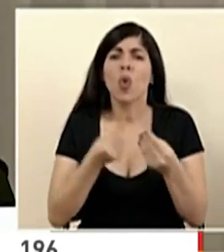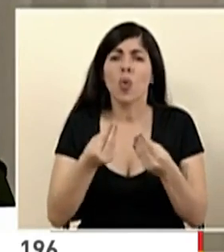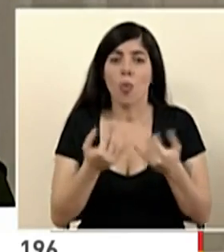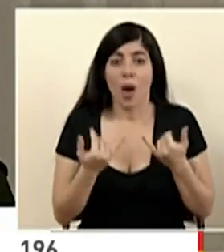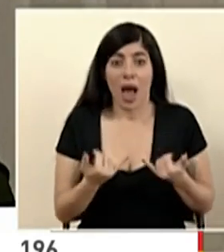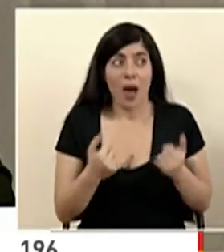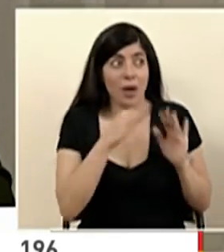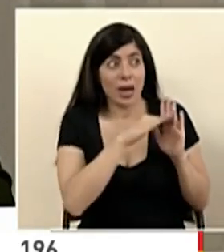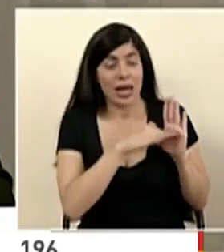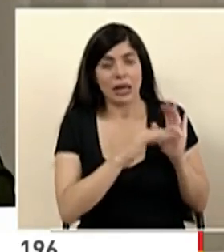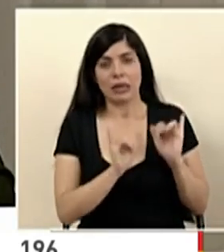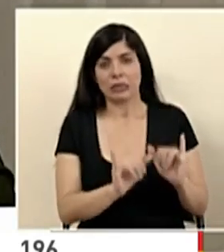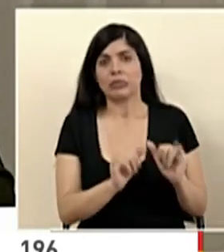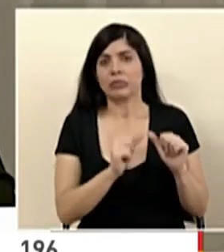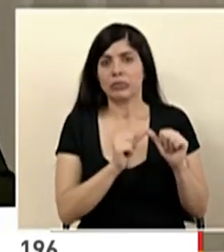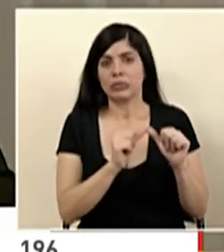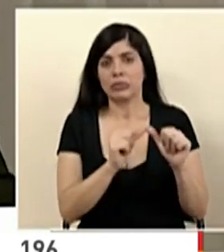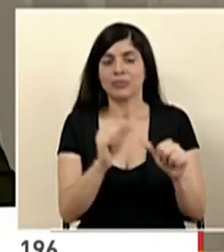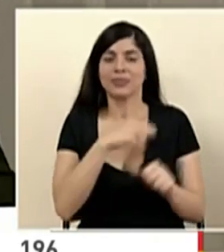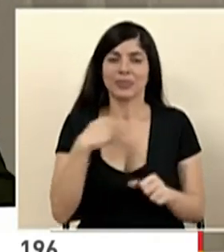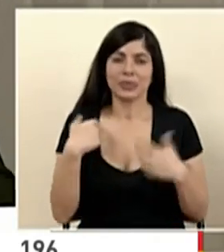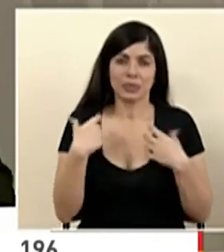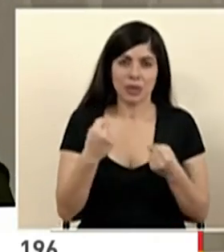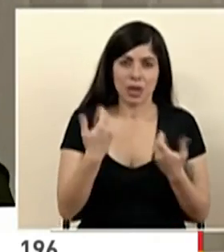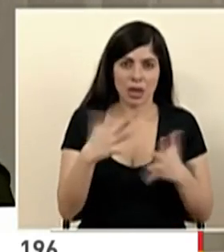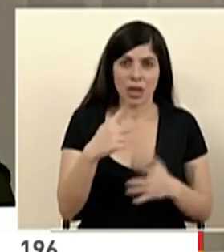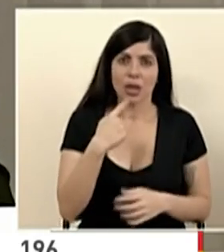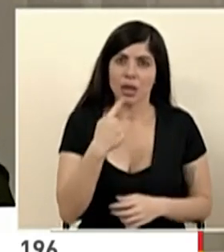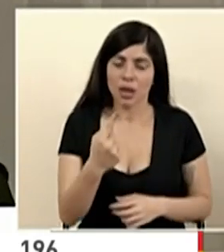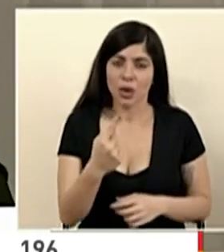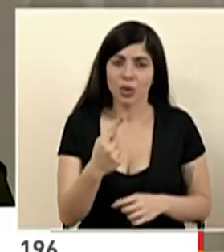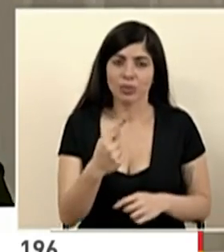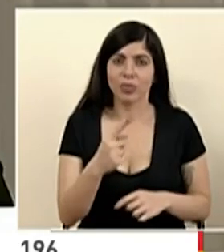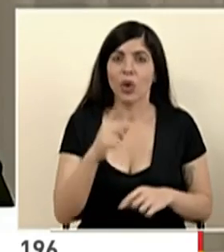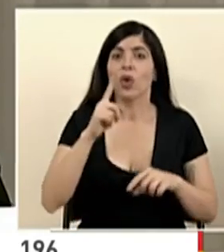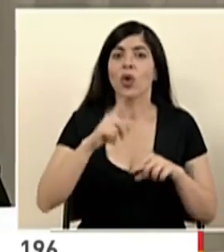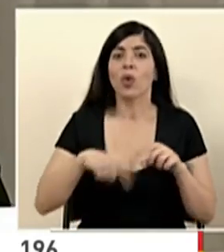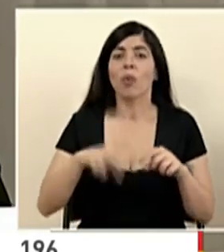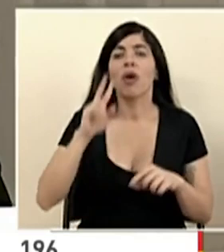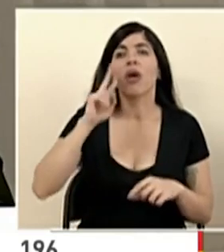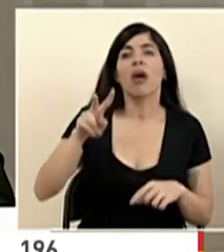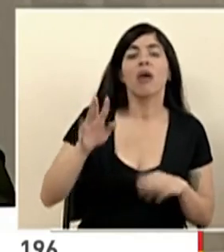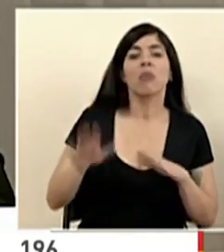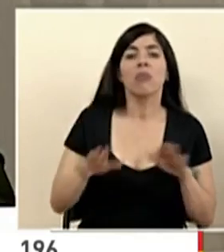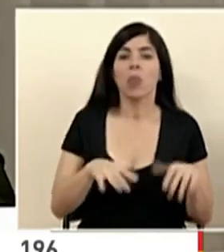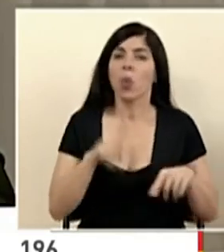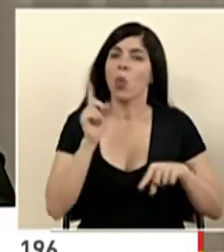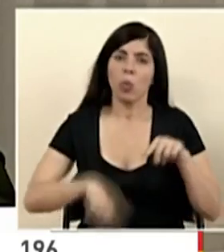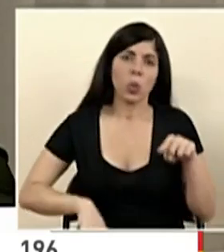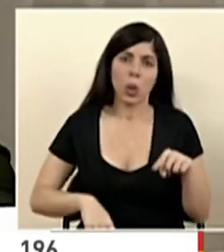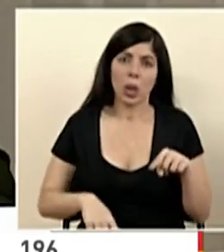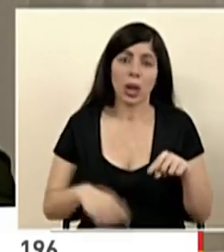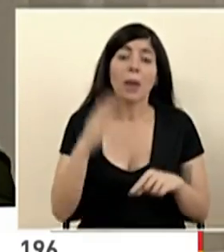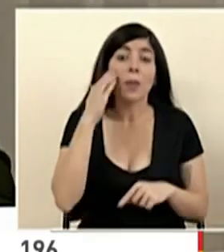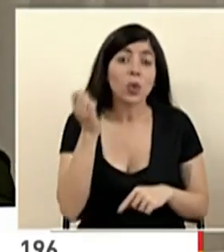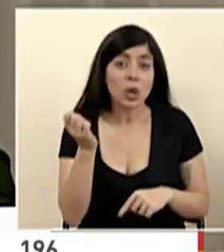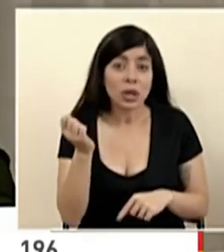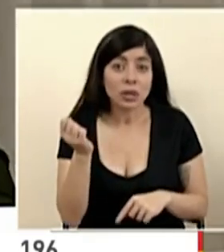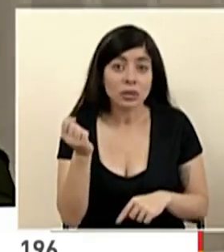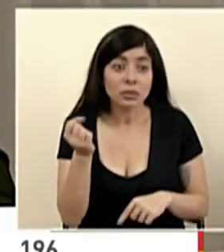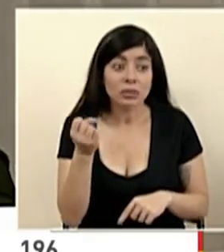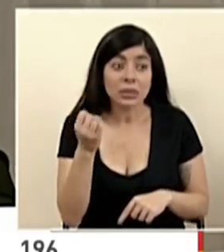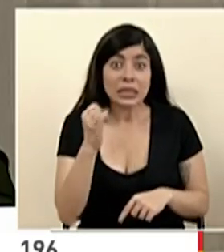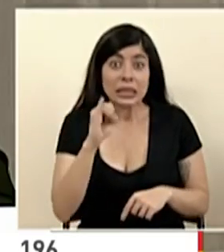medidas que estamos. Como lo ha dicho el Ministro de Salud, no podemos bajar la guardia. ¿Por qué? Si